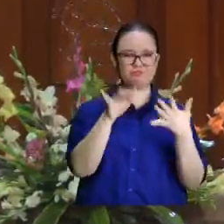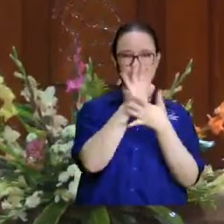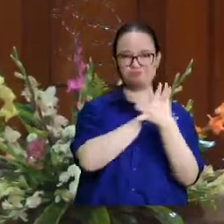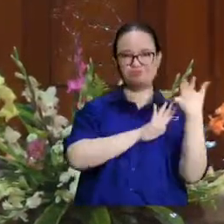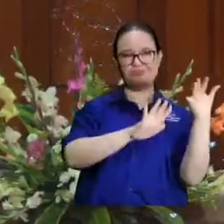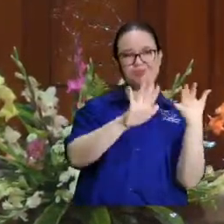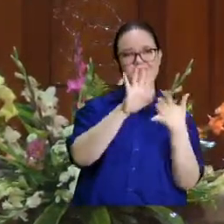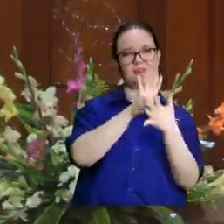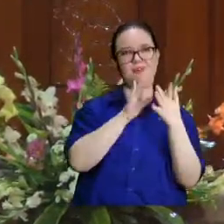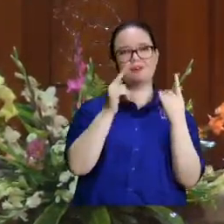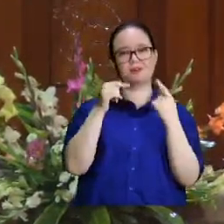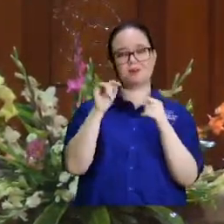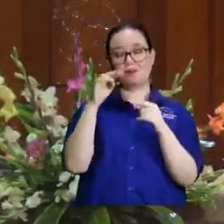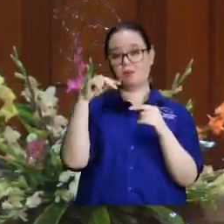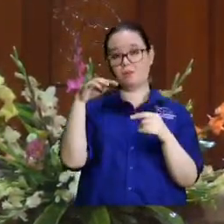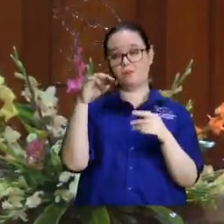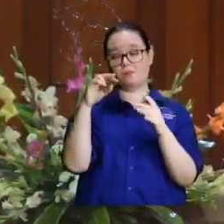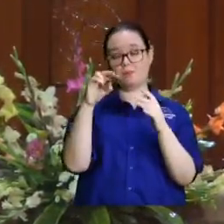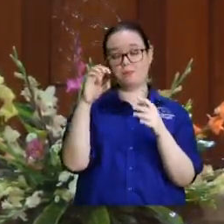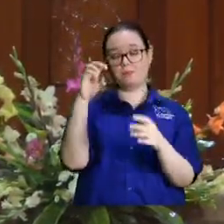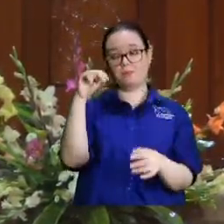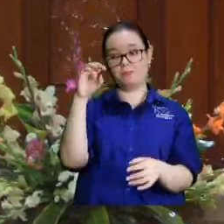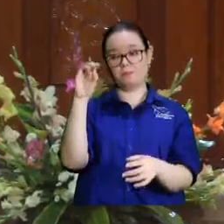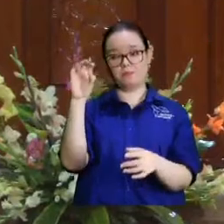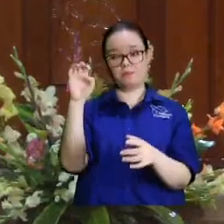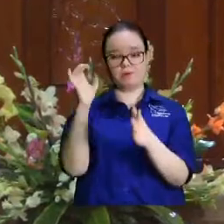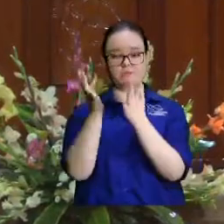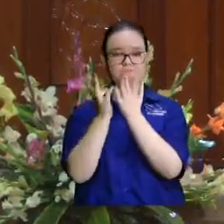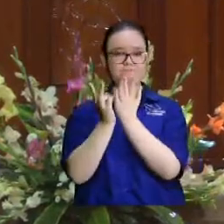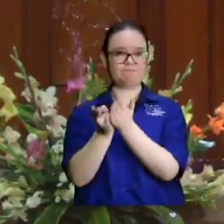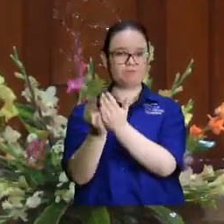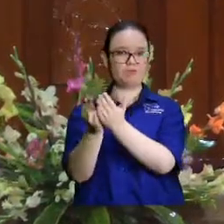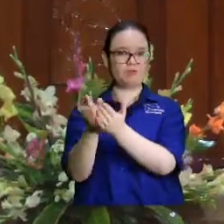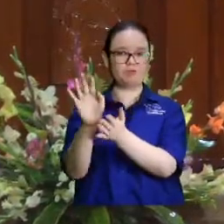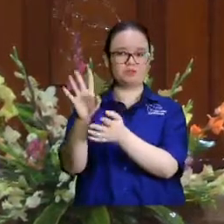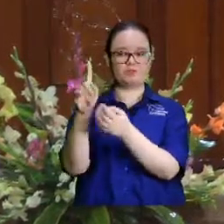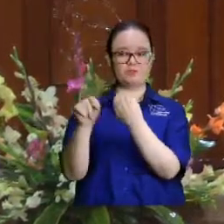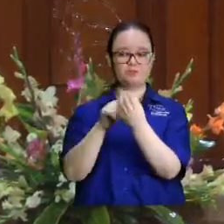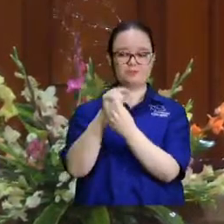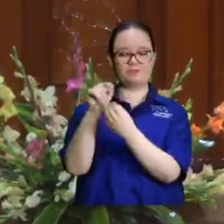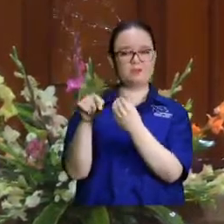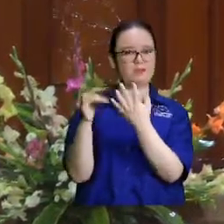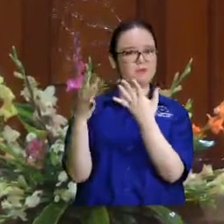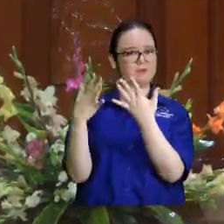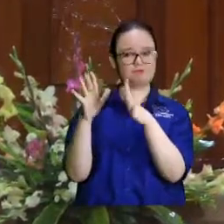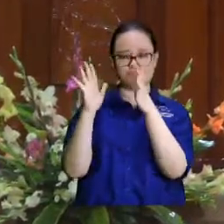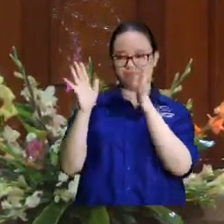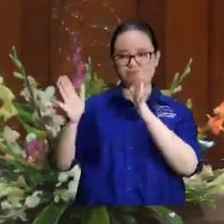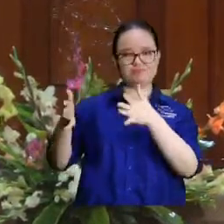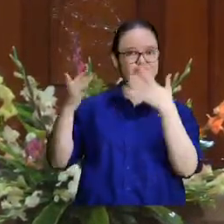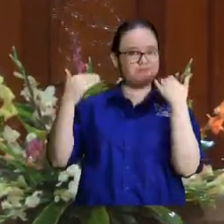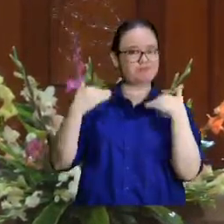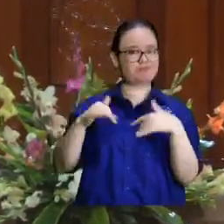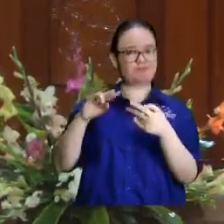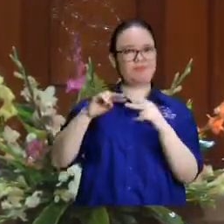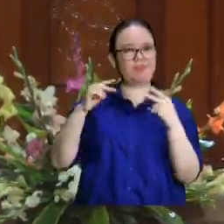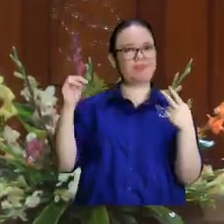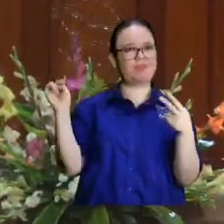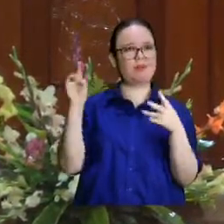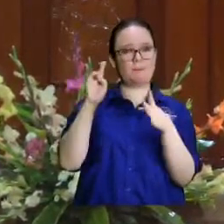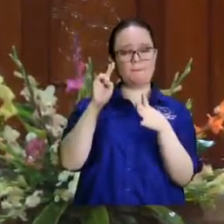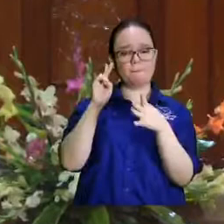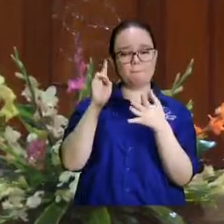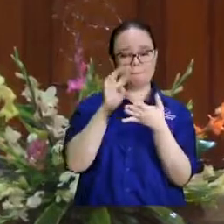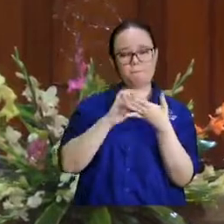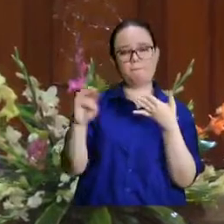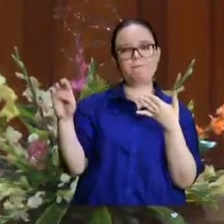Noé y su familia no estaban mezclados entonces por eso los conservó como una semilla para que la humanidad